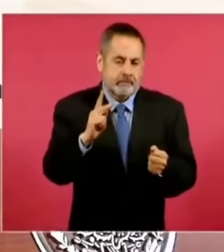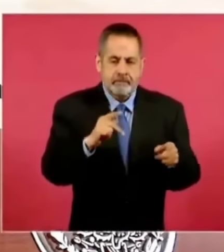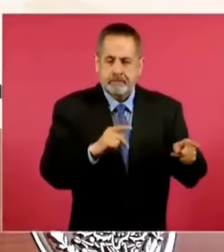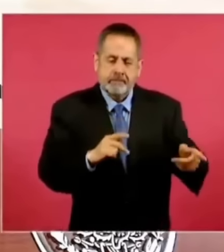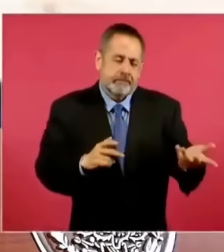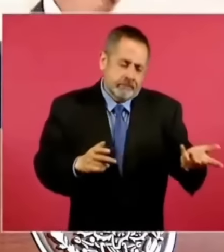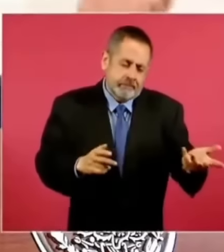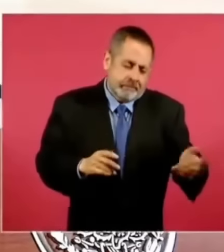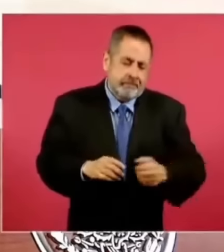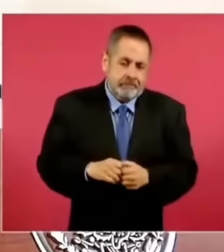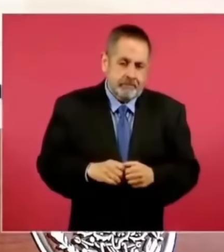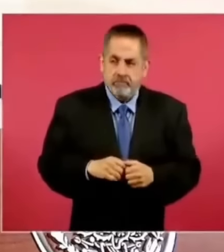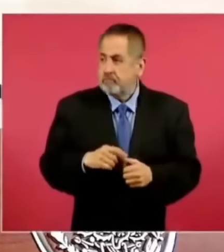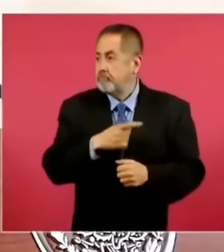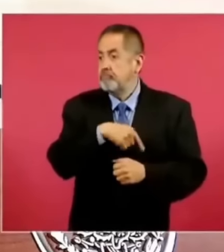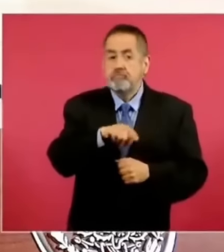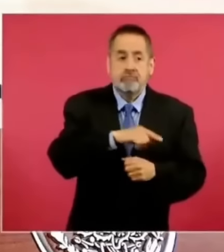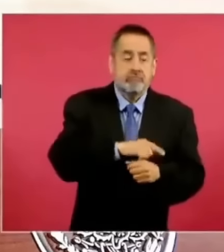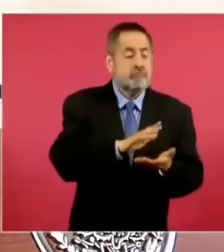Lo reconocen,